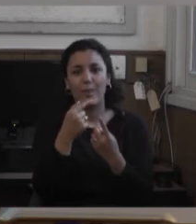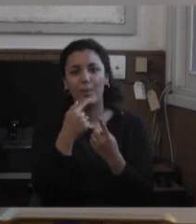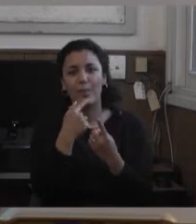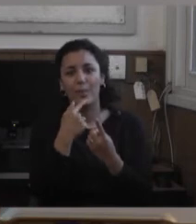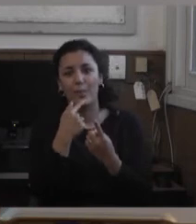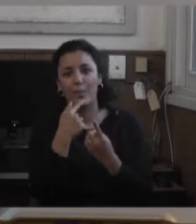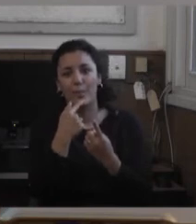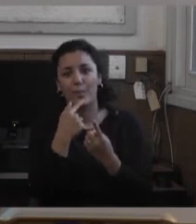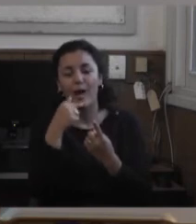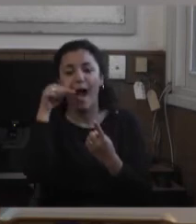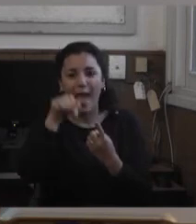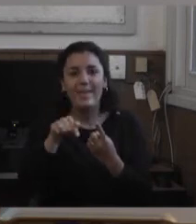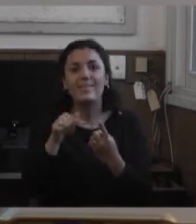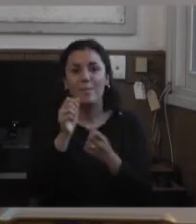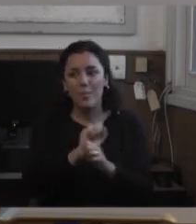y sabes de esto